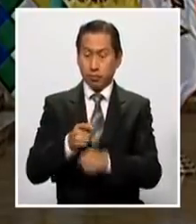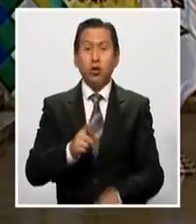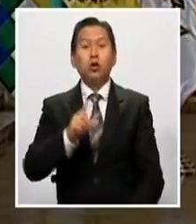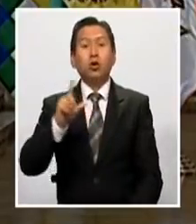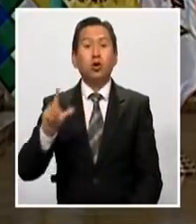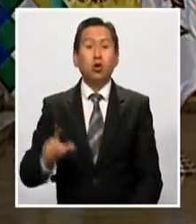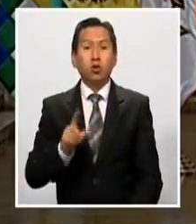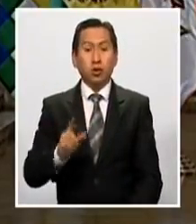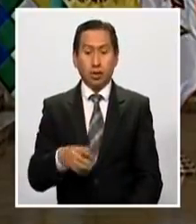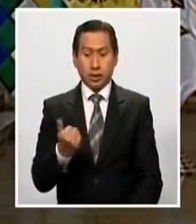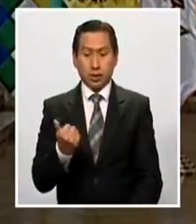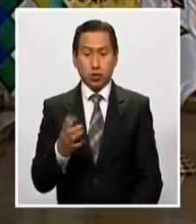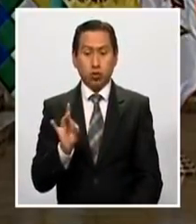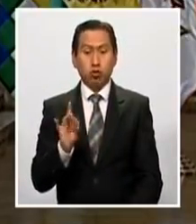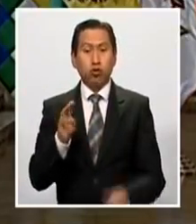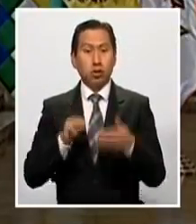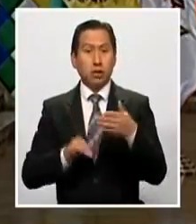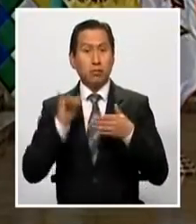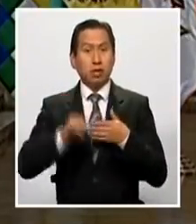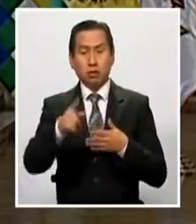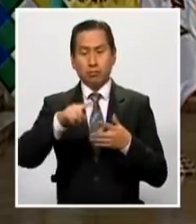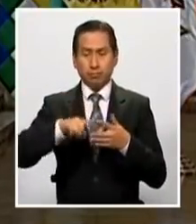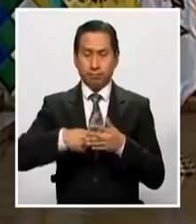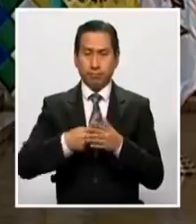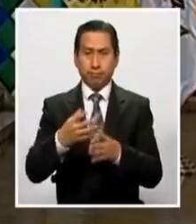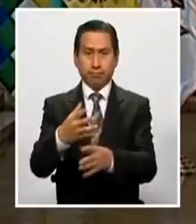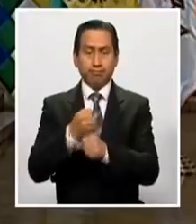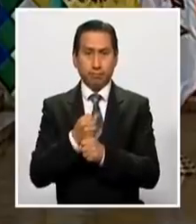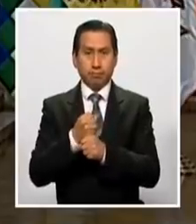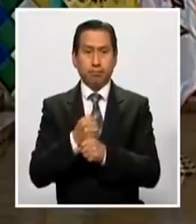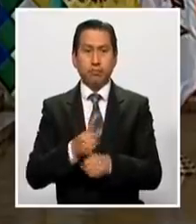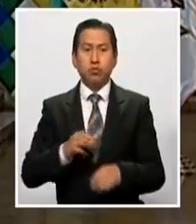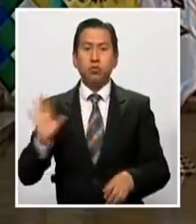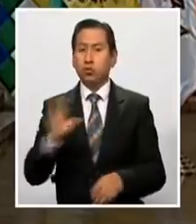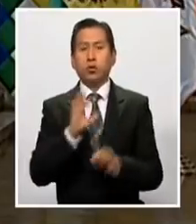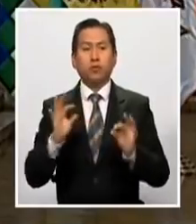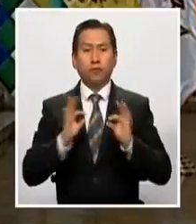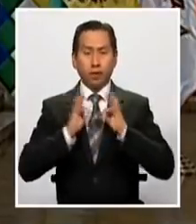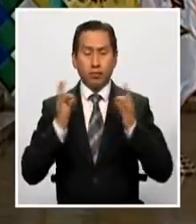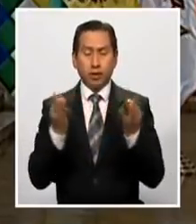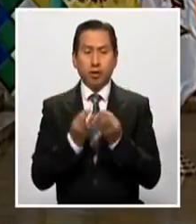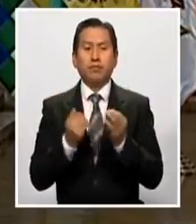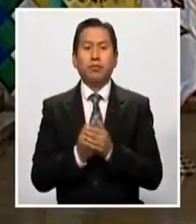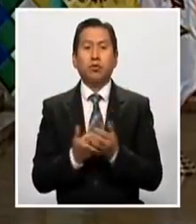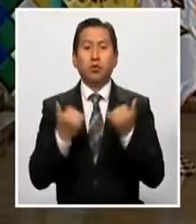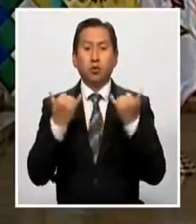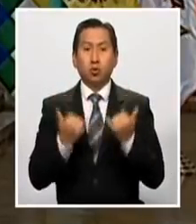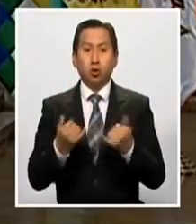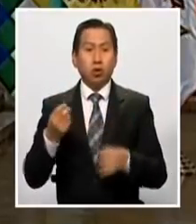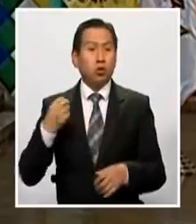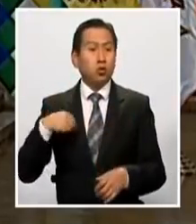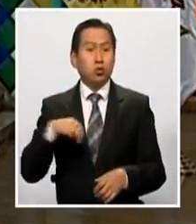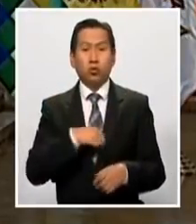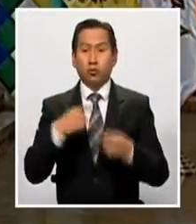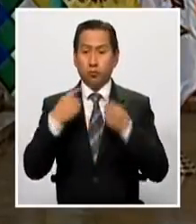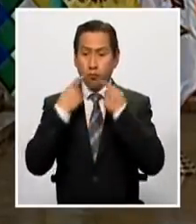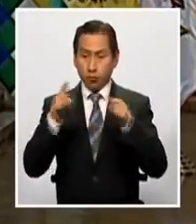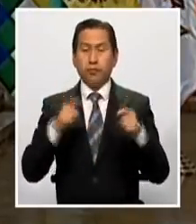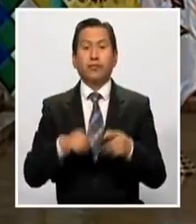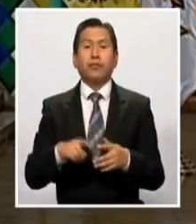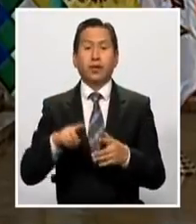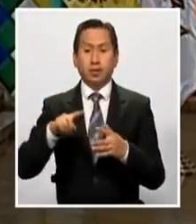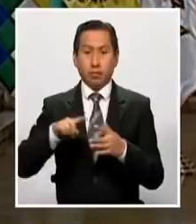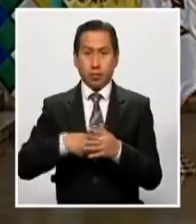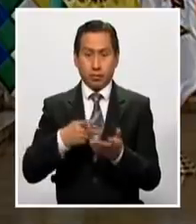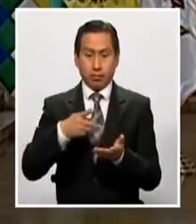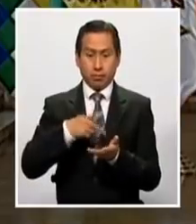lunes 18 de mayo. Y queridas familias, hoy estamos anunciando que comenzaremos